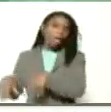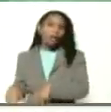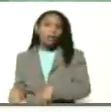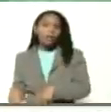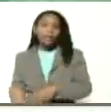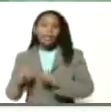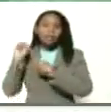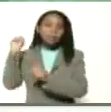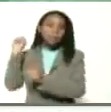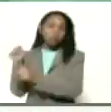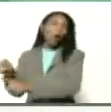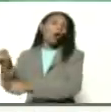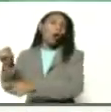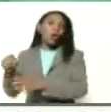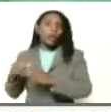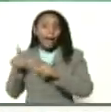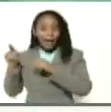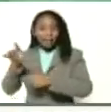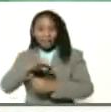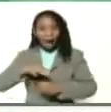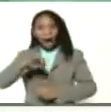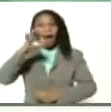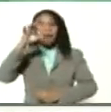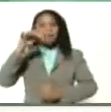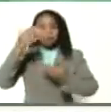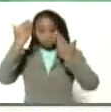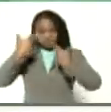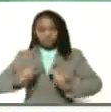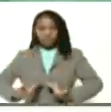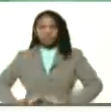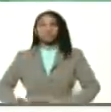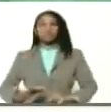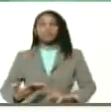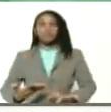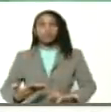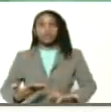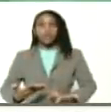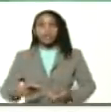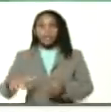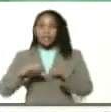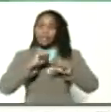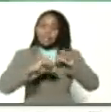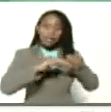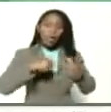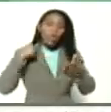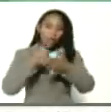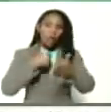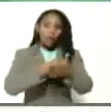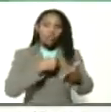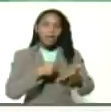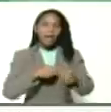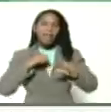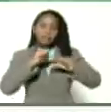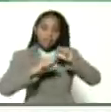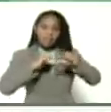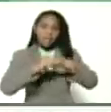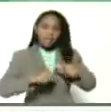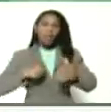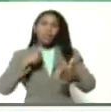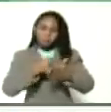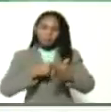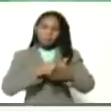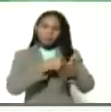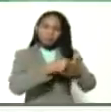abandonemos esta alma hermosa y buena que tenemos de siglos de siglos lucha, de siglos de perseverancia.